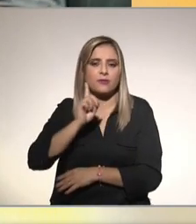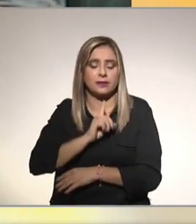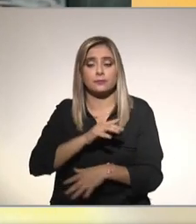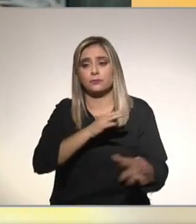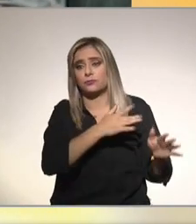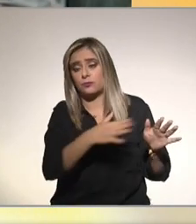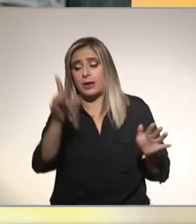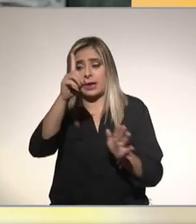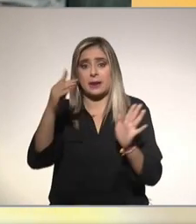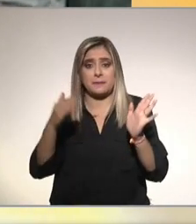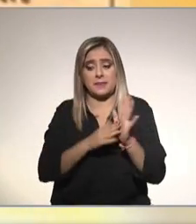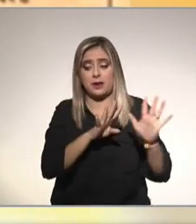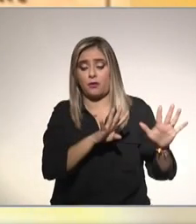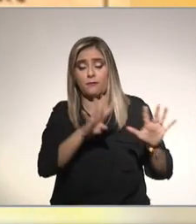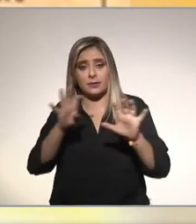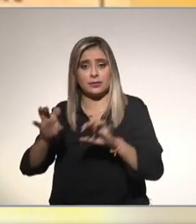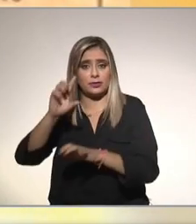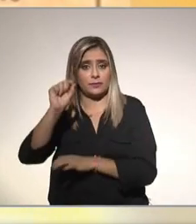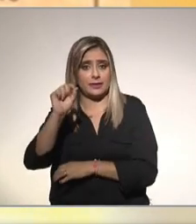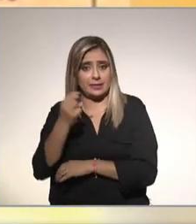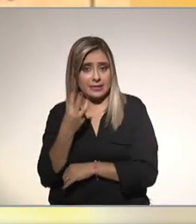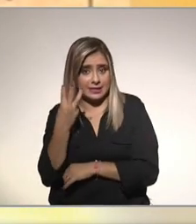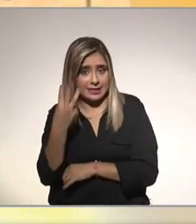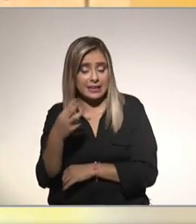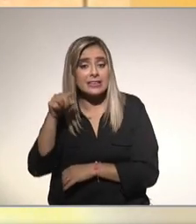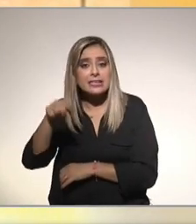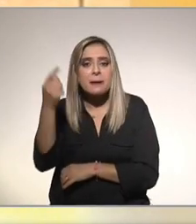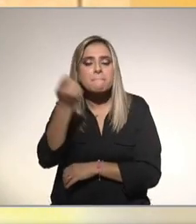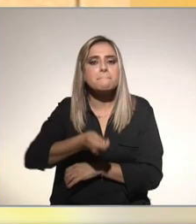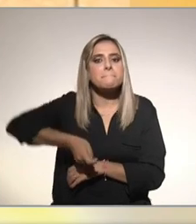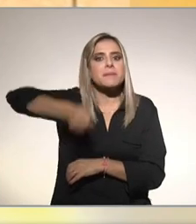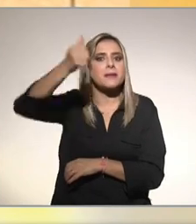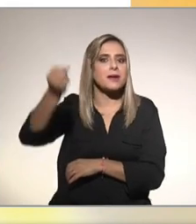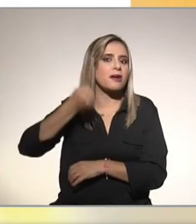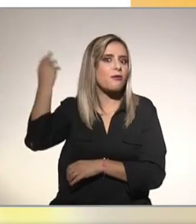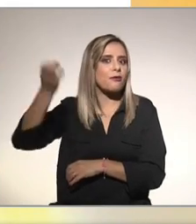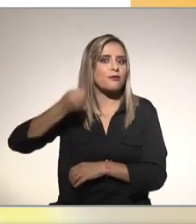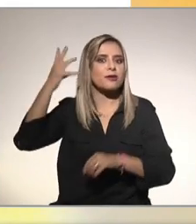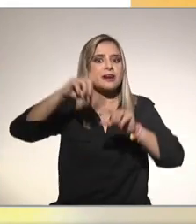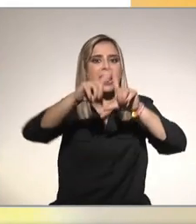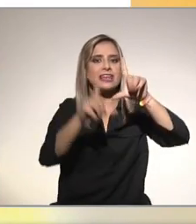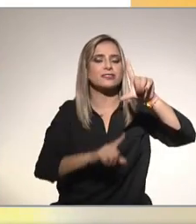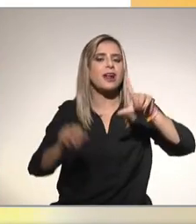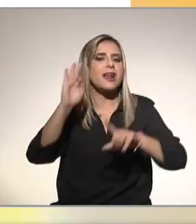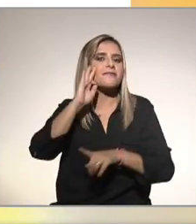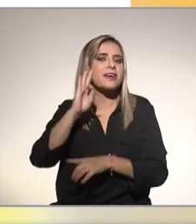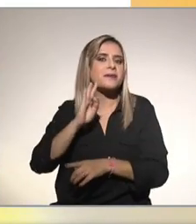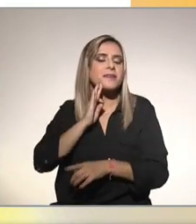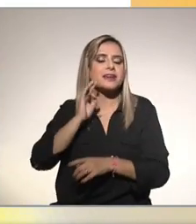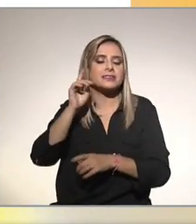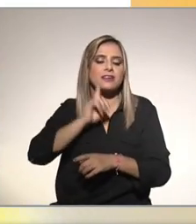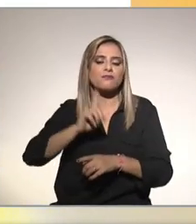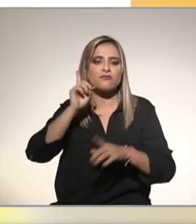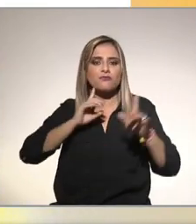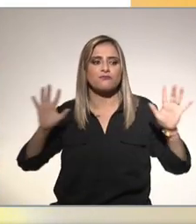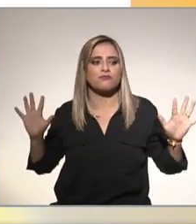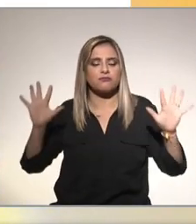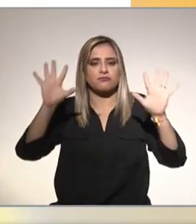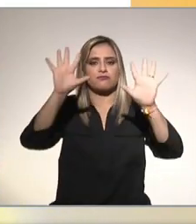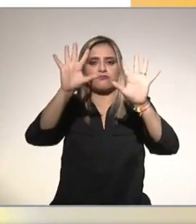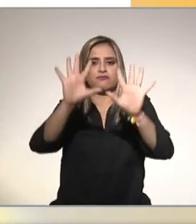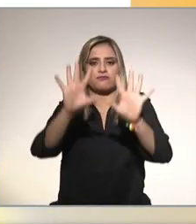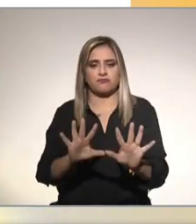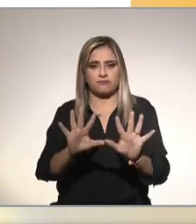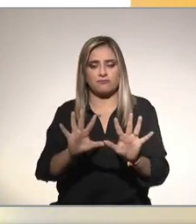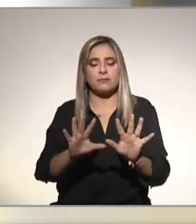1923 se realizó el primer congreso nacional feminista que organizó la liga panamericana de mujeres